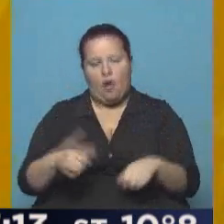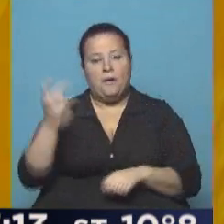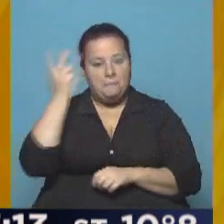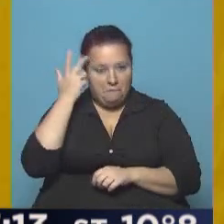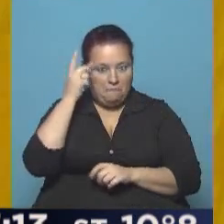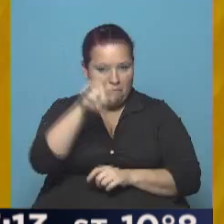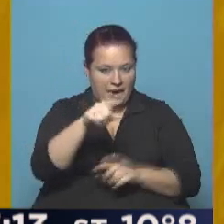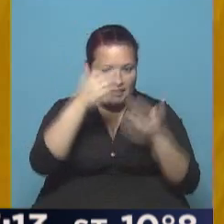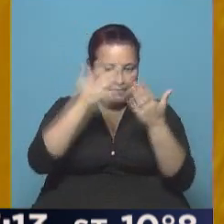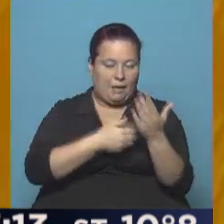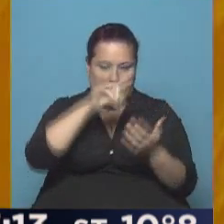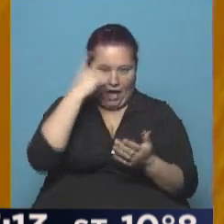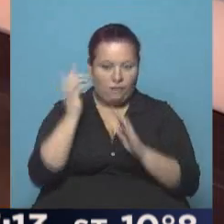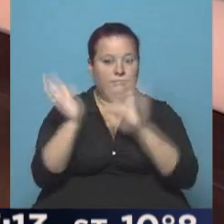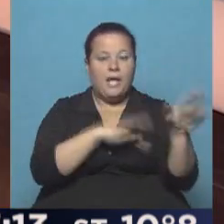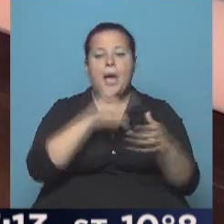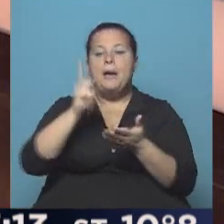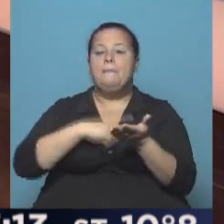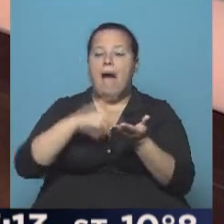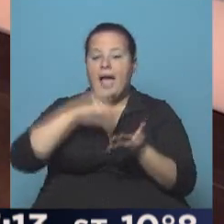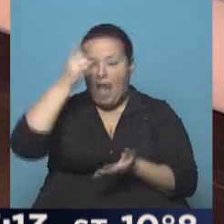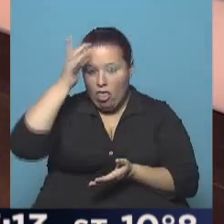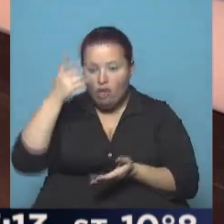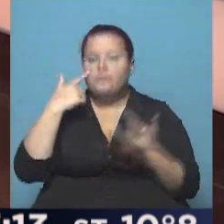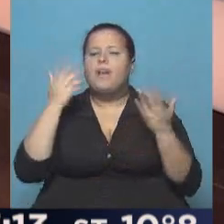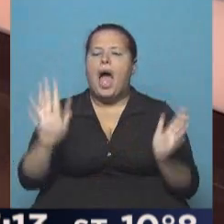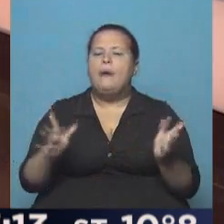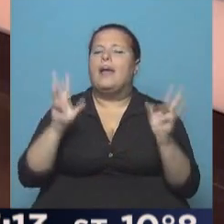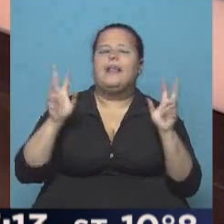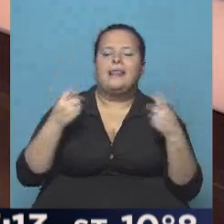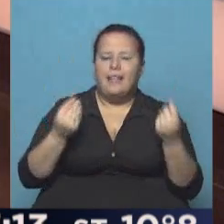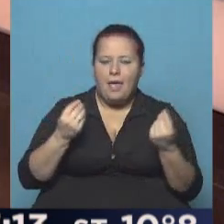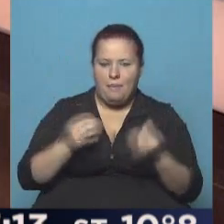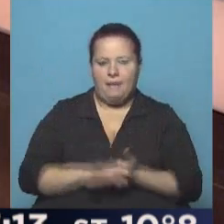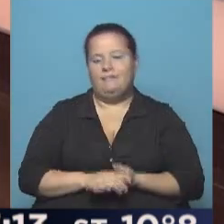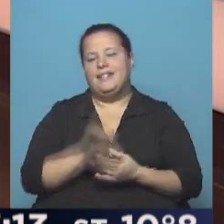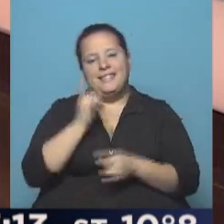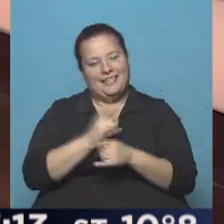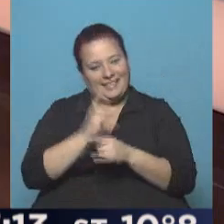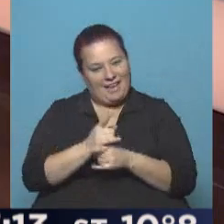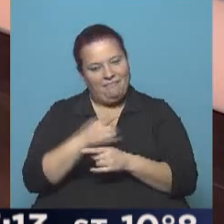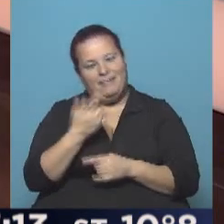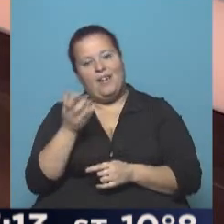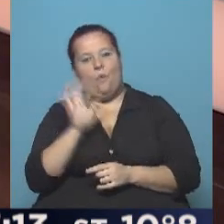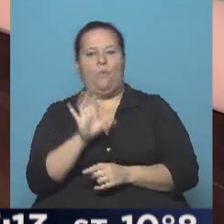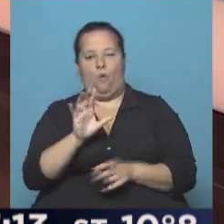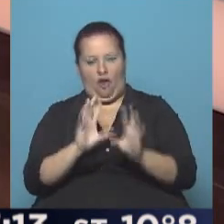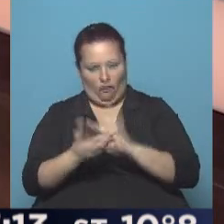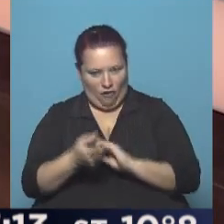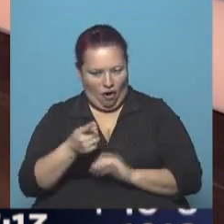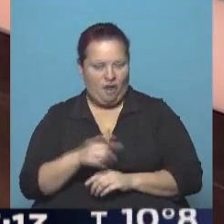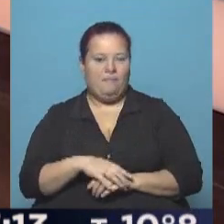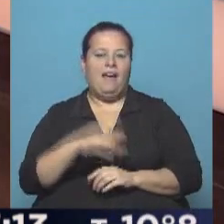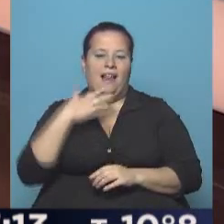Messi allí también en la etapa de la nación. Pasamos a página 12, a ver cuál es el título, siempre el sesgo irónico y